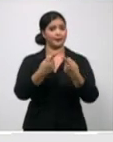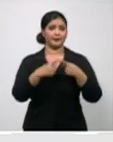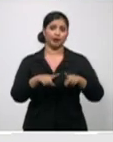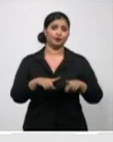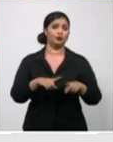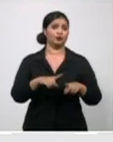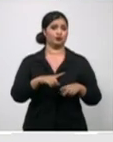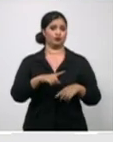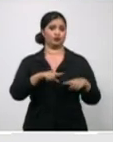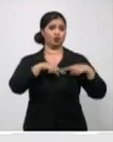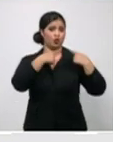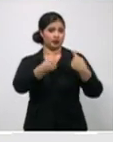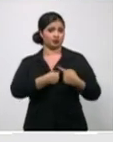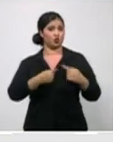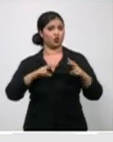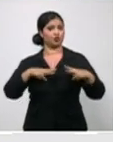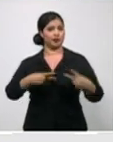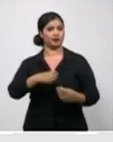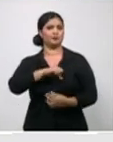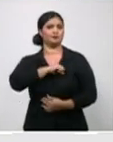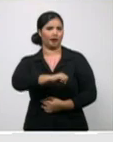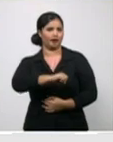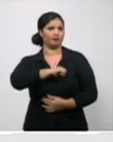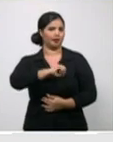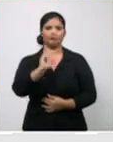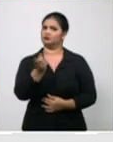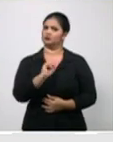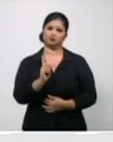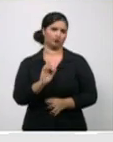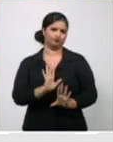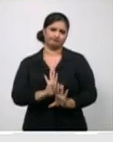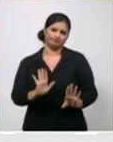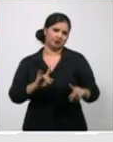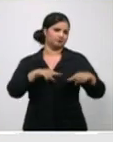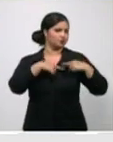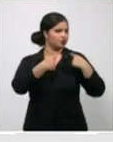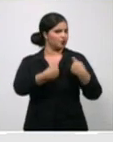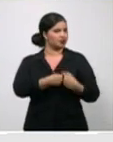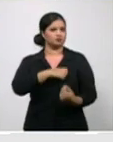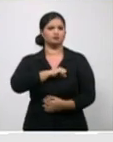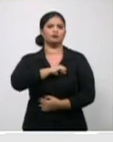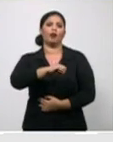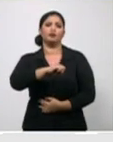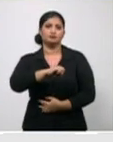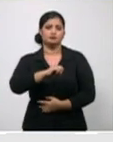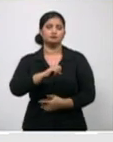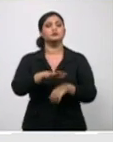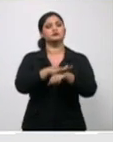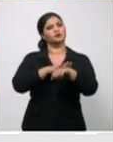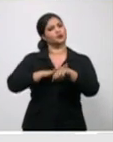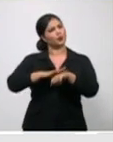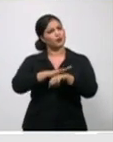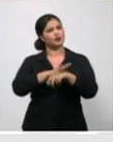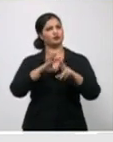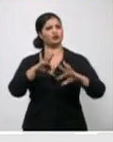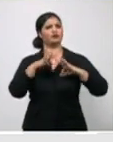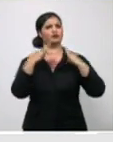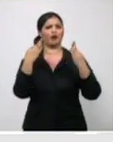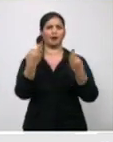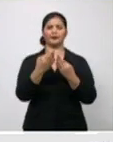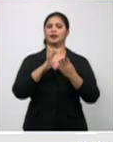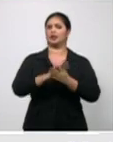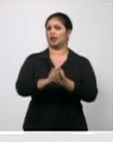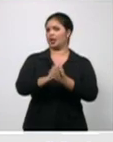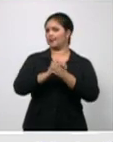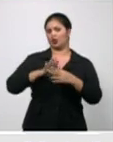cardiopulmonar. Lamentamos también este fallecimiento y damos las condolencias a sus familiares